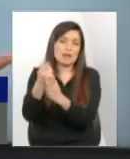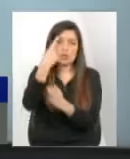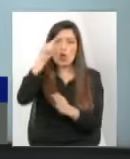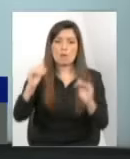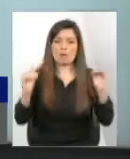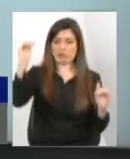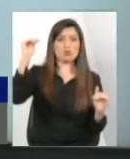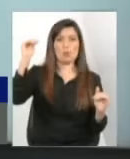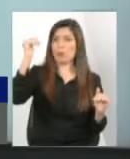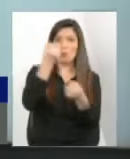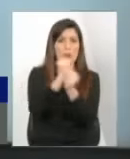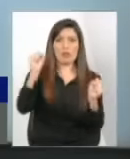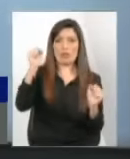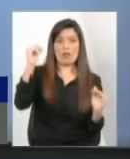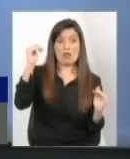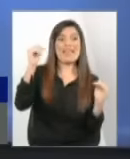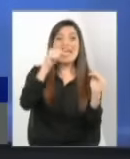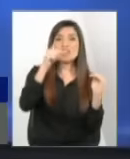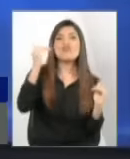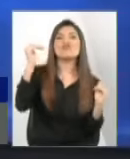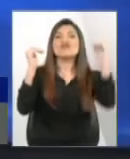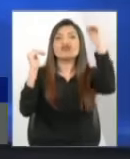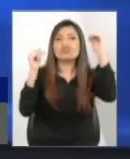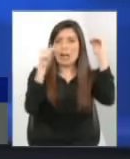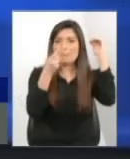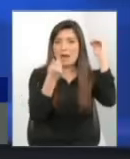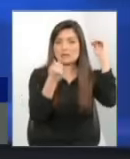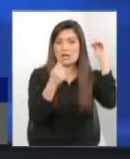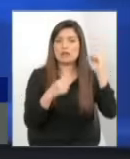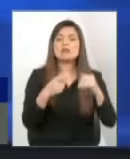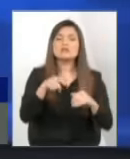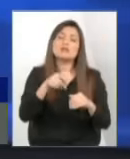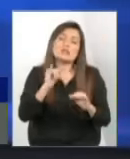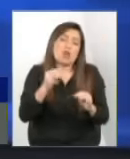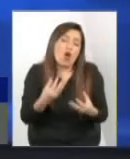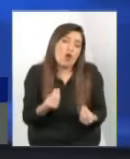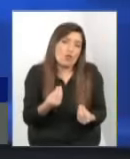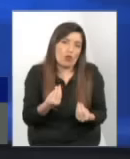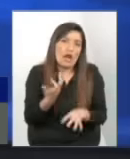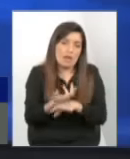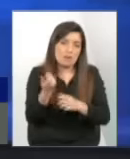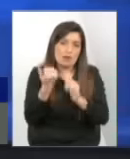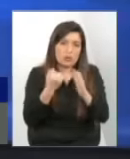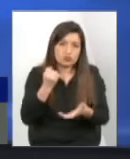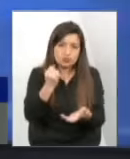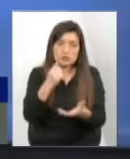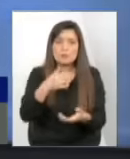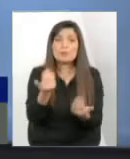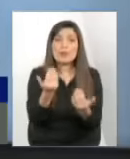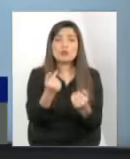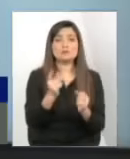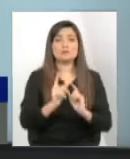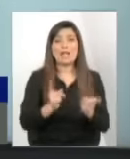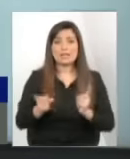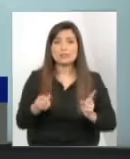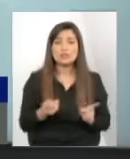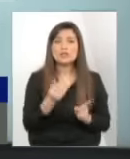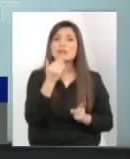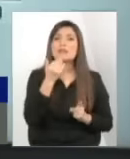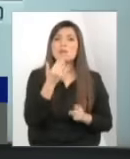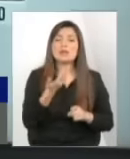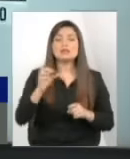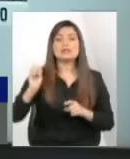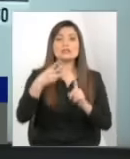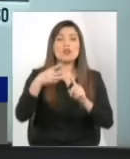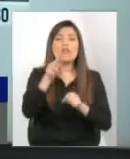les subamos los recursos necesariamente esto pasa por recursos segundo necesitamos gestión y tercero fiscalización para